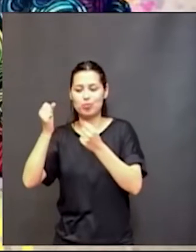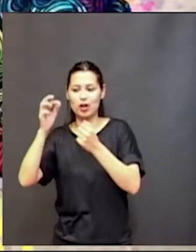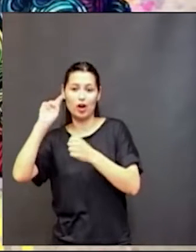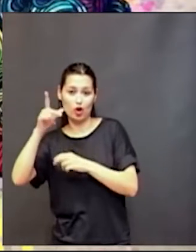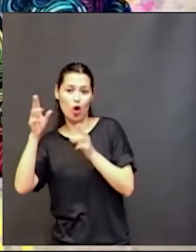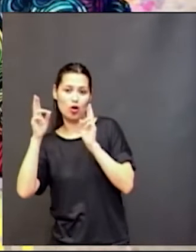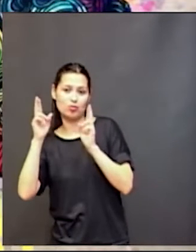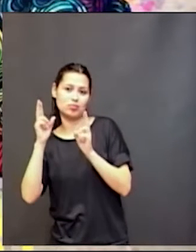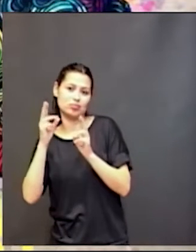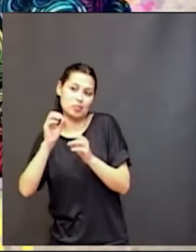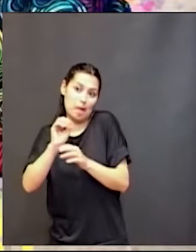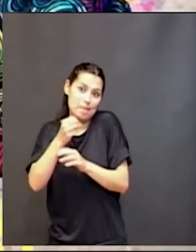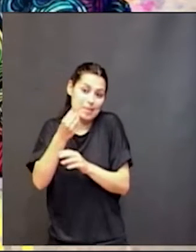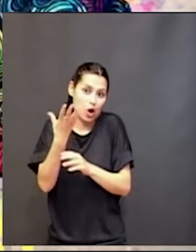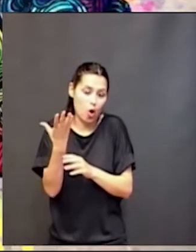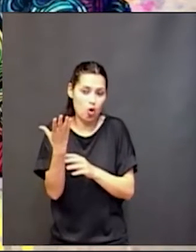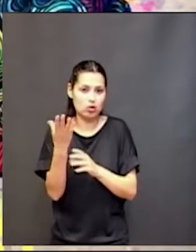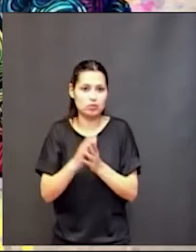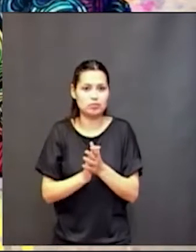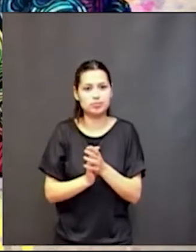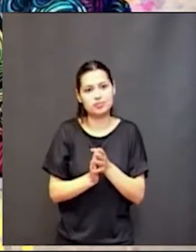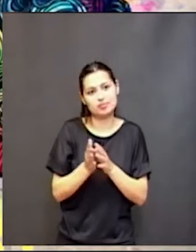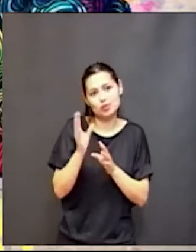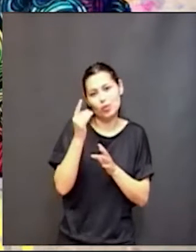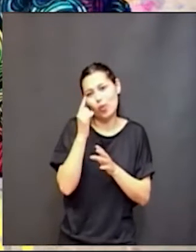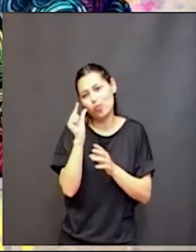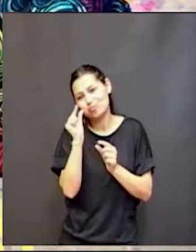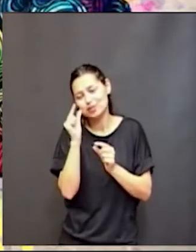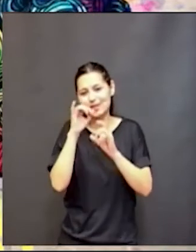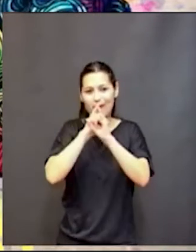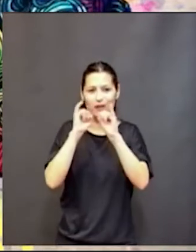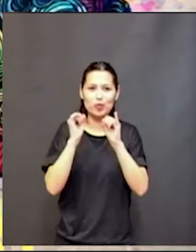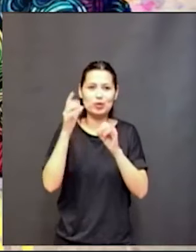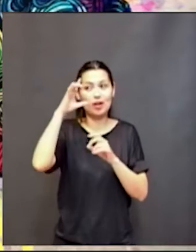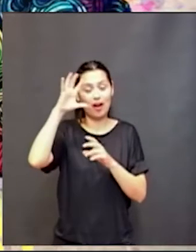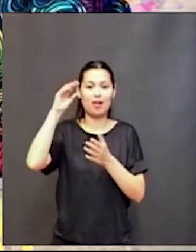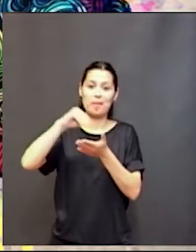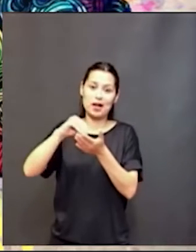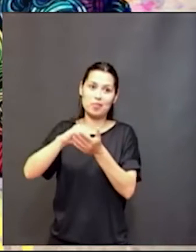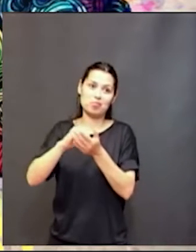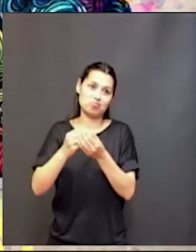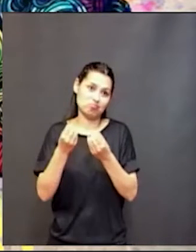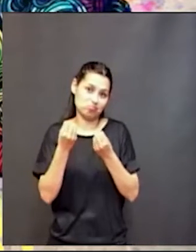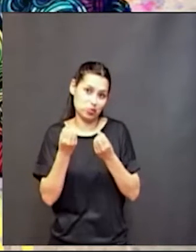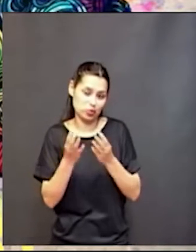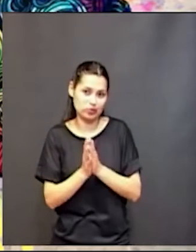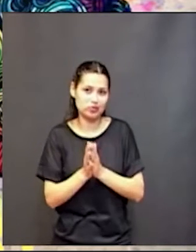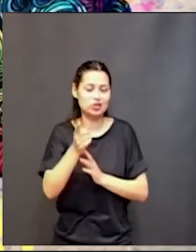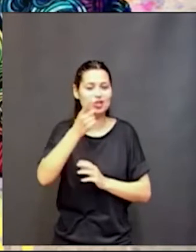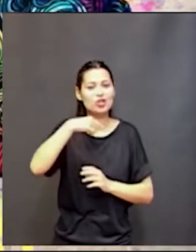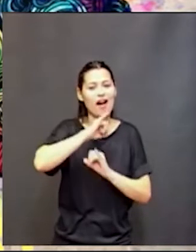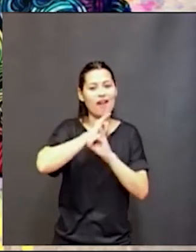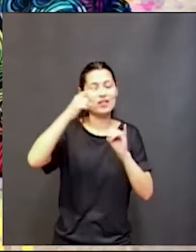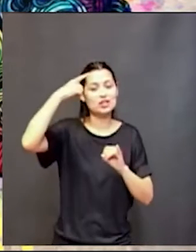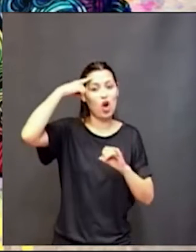pero bueno, a veces no viene mal entender un poquito recordar información, el cerebro es artificioso, ¿qué quiere decir? que